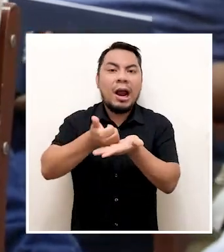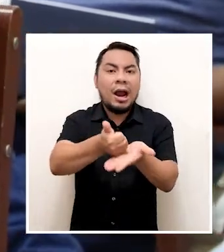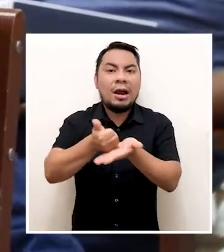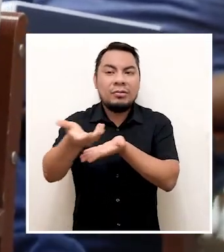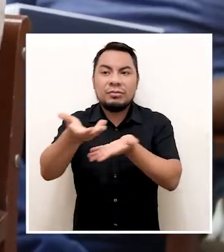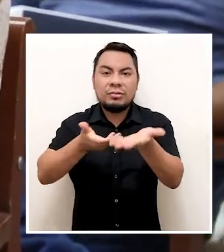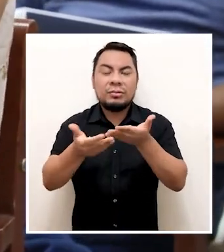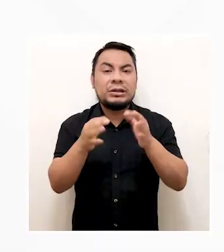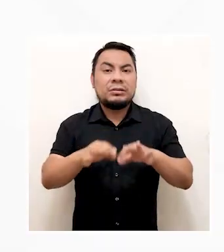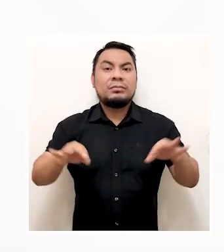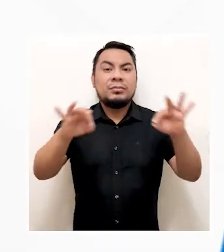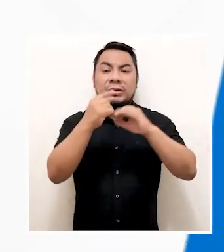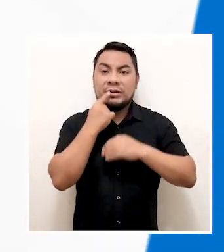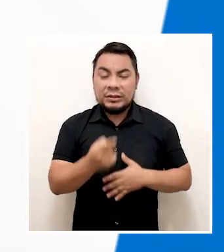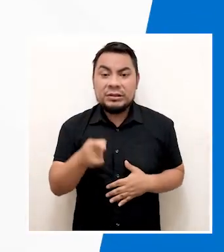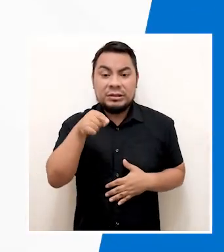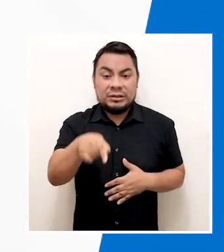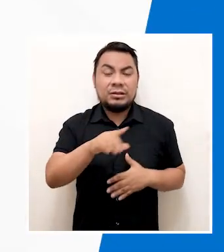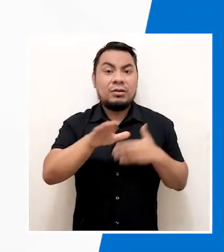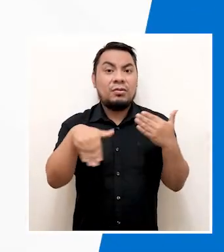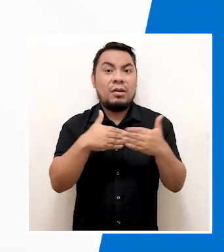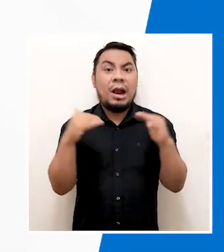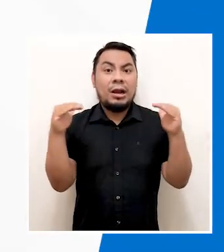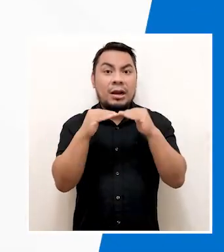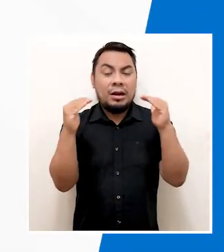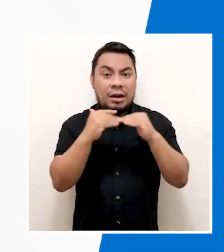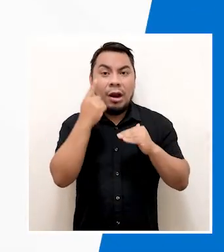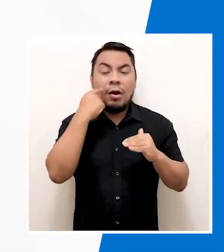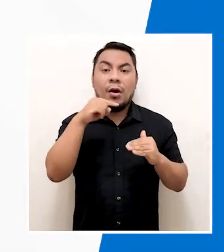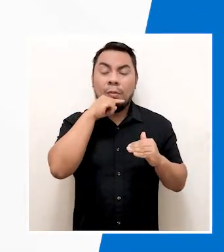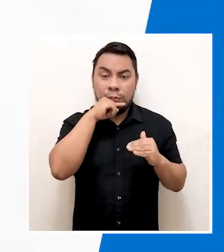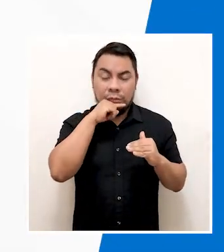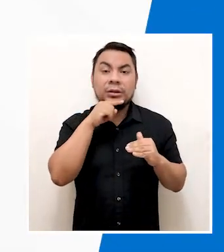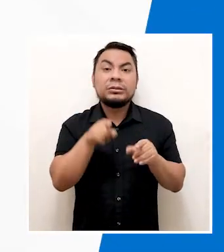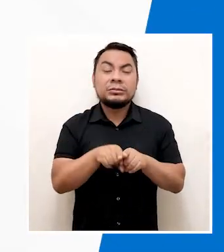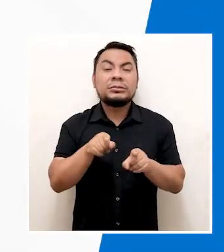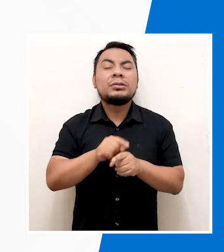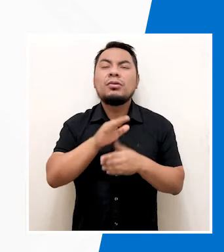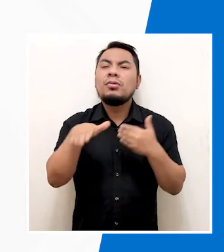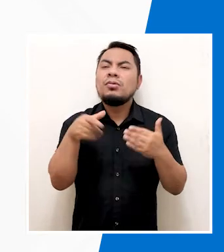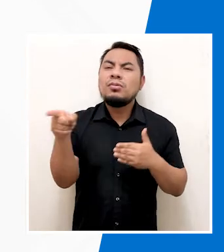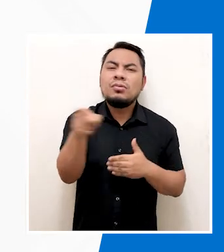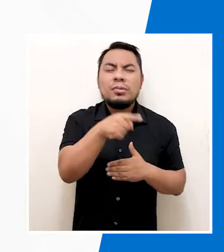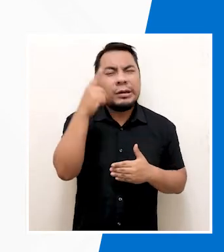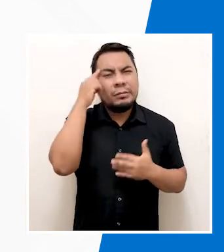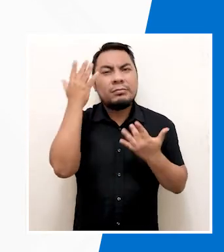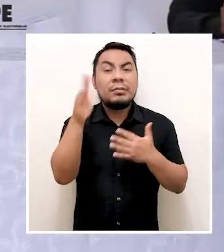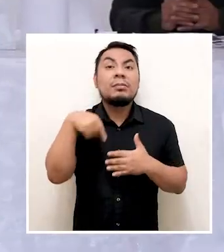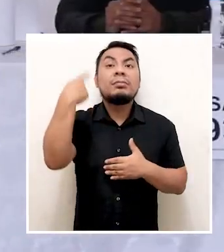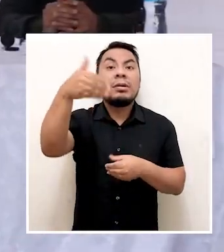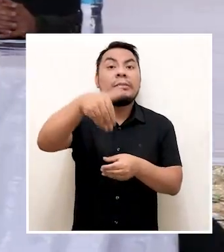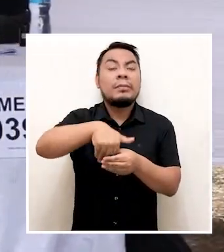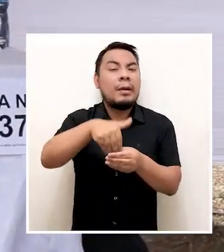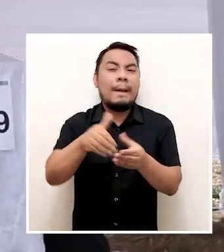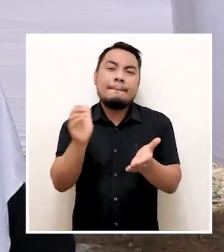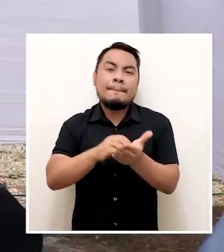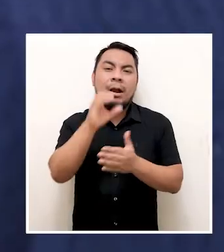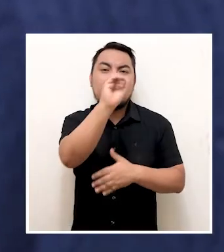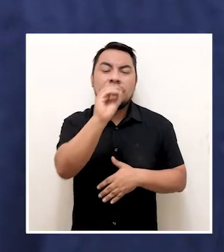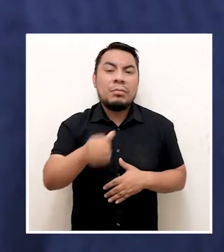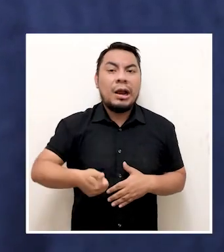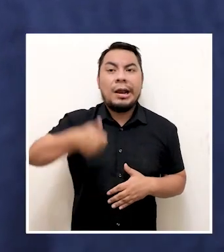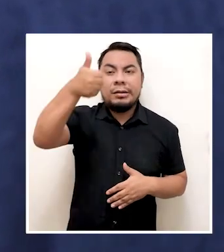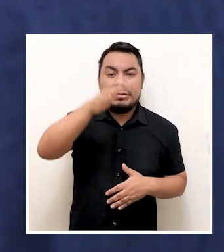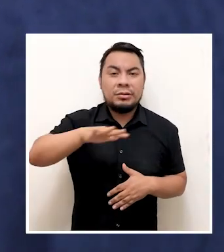redes de cooperación. Es importante indicar que con la aplicación de la paridad vertical y la paridad horizontal, se espera la elección